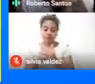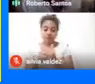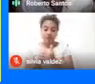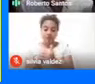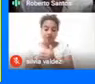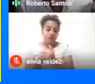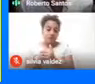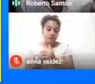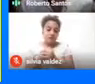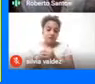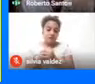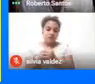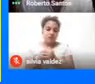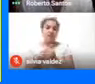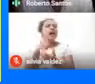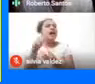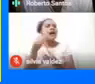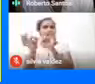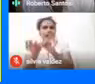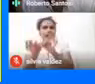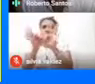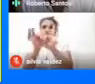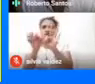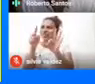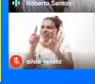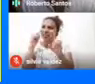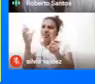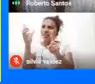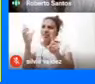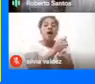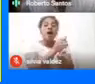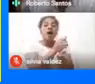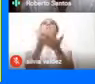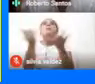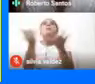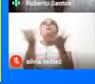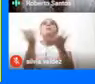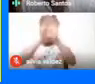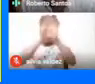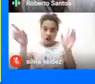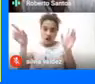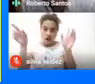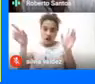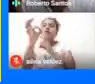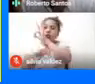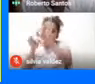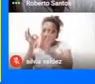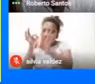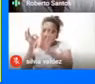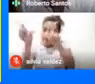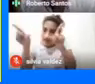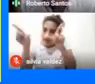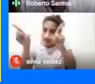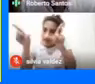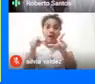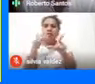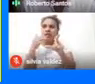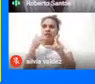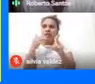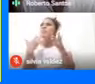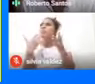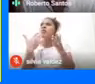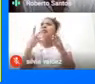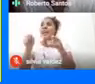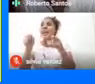hallazgo Y por supuesto La preservación De ese lugar El haber Impedido Que sobre Ese lugar Se construyeran